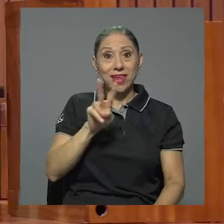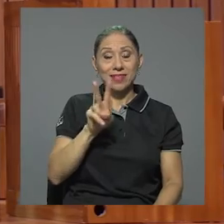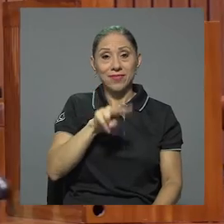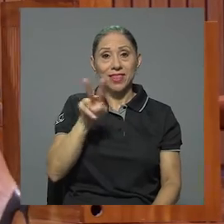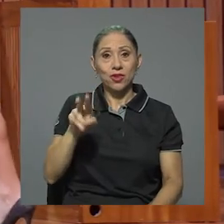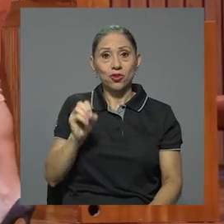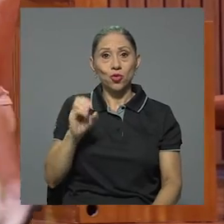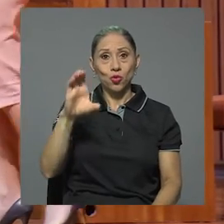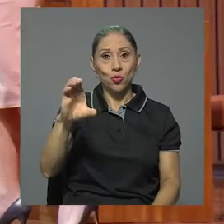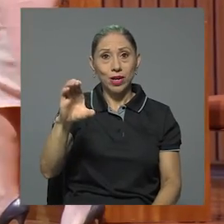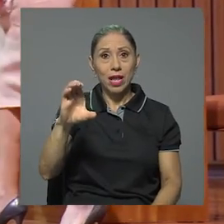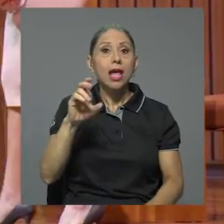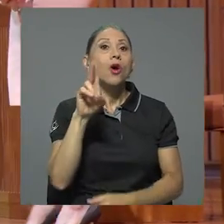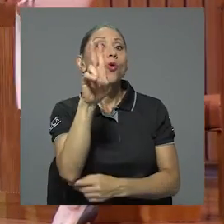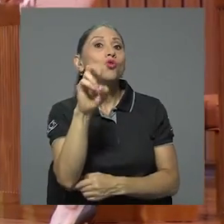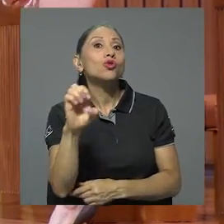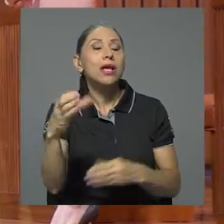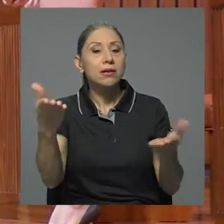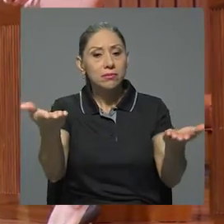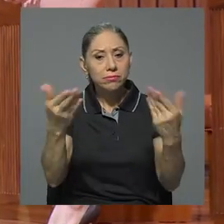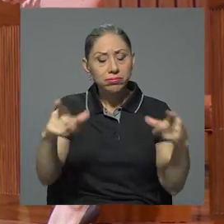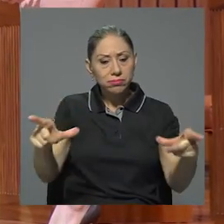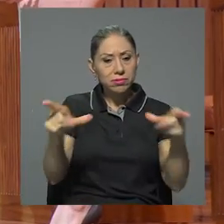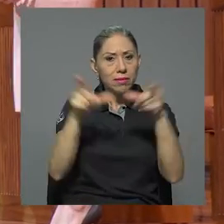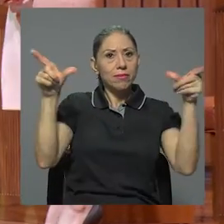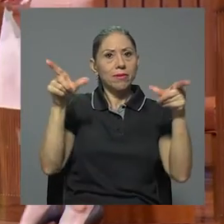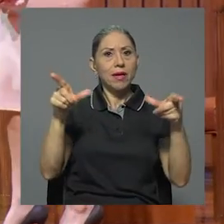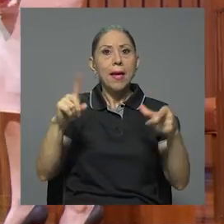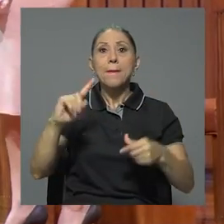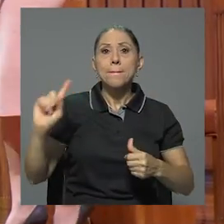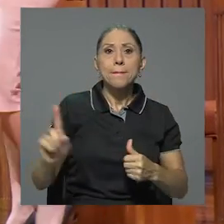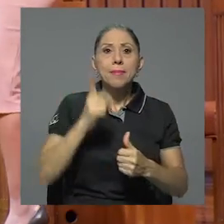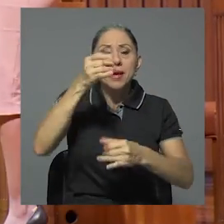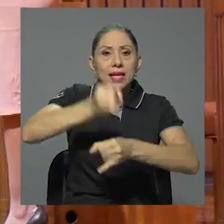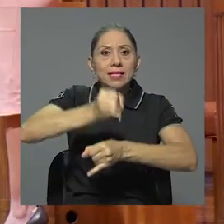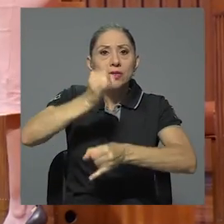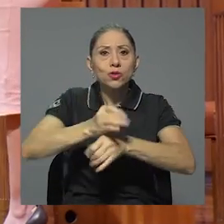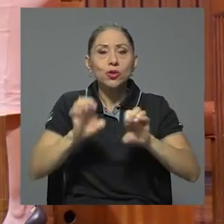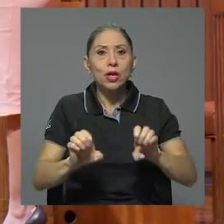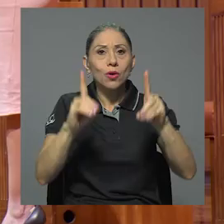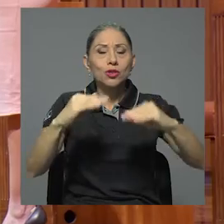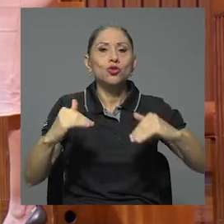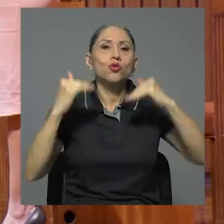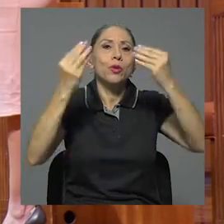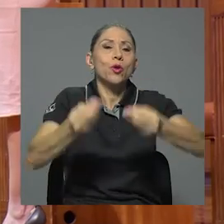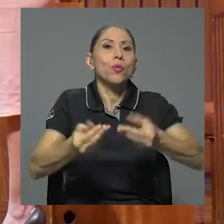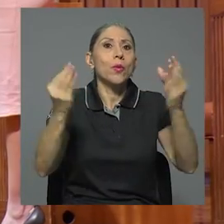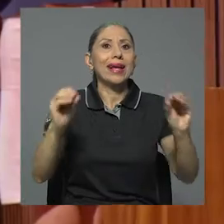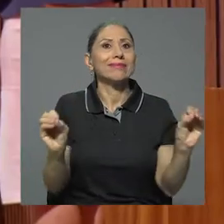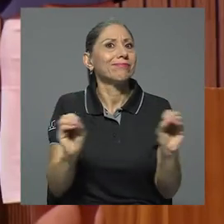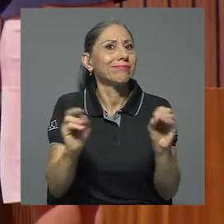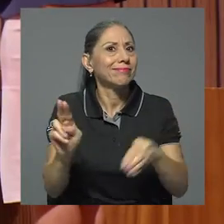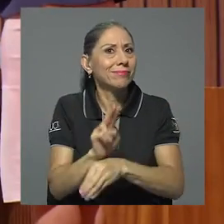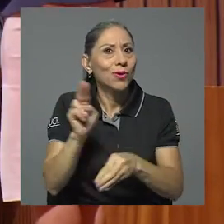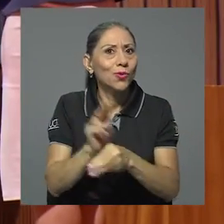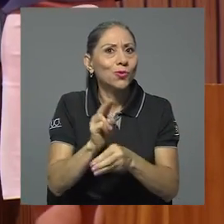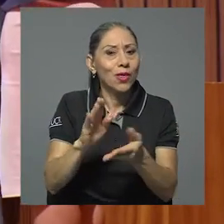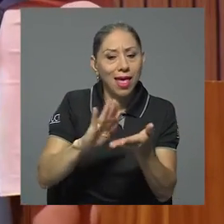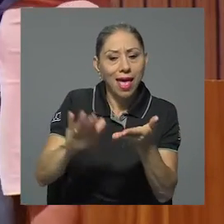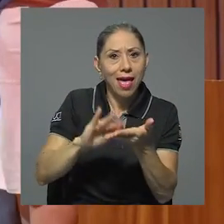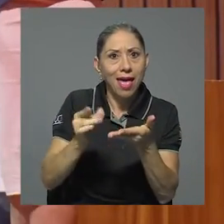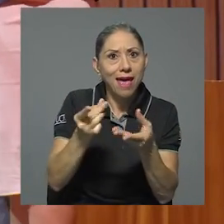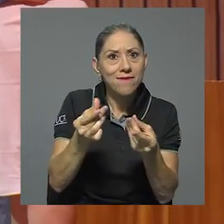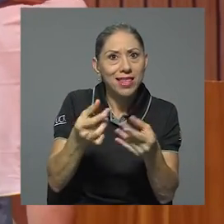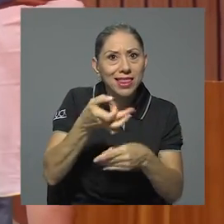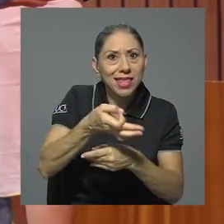UCR recibió la certificación como la primera institución de educación superior pública libre de efectivo. Esto fue